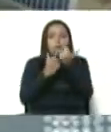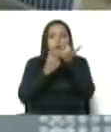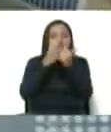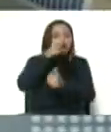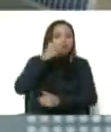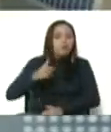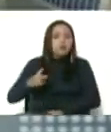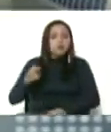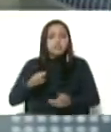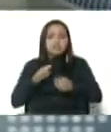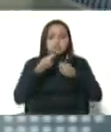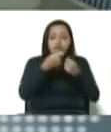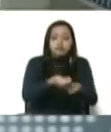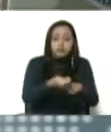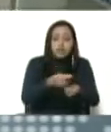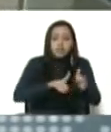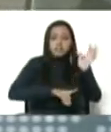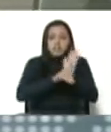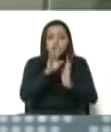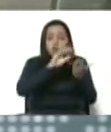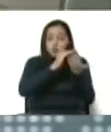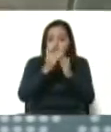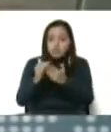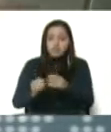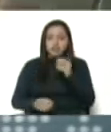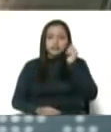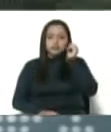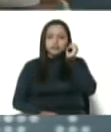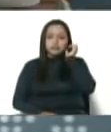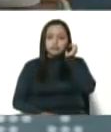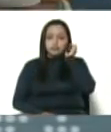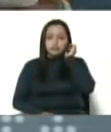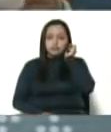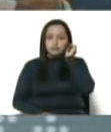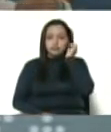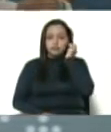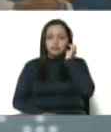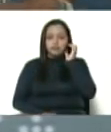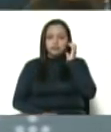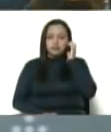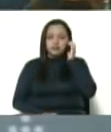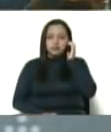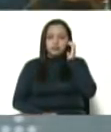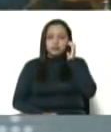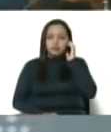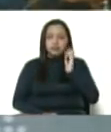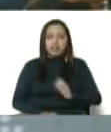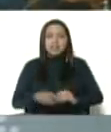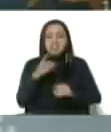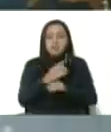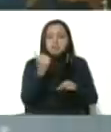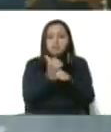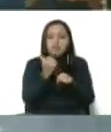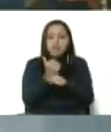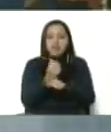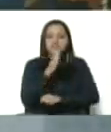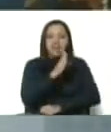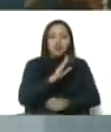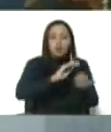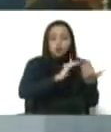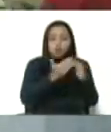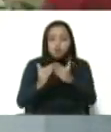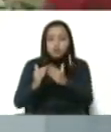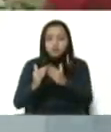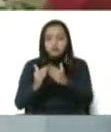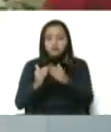y de financiamiento del desarrollo comunero. Los bancos comunales, debemos retomarlos para que